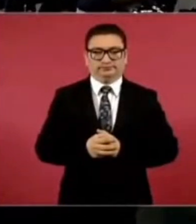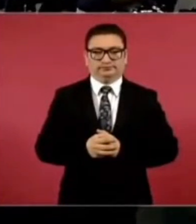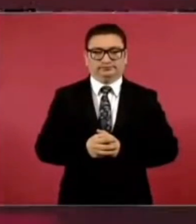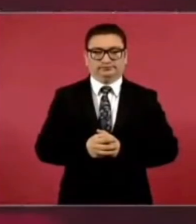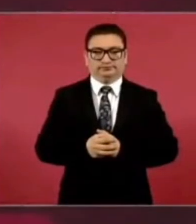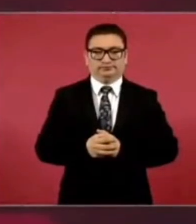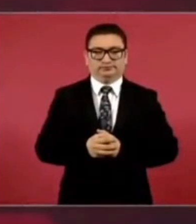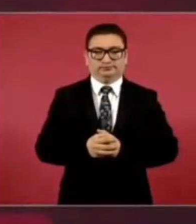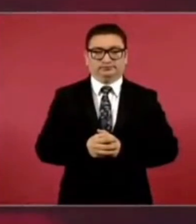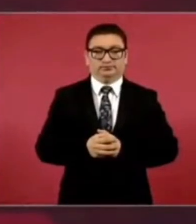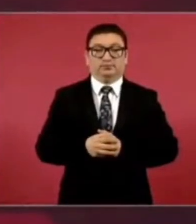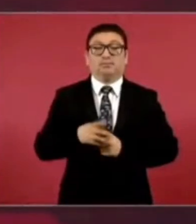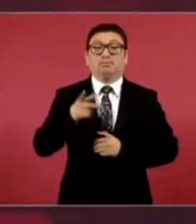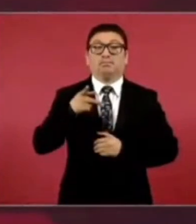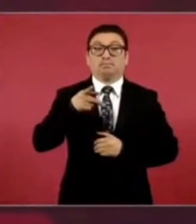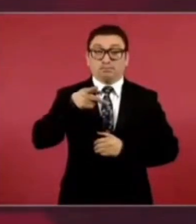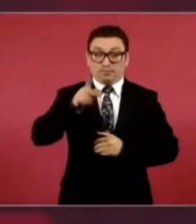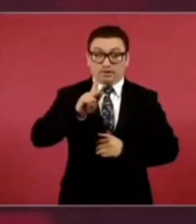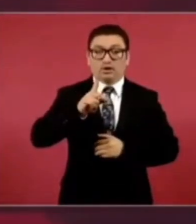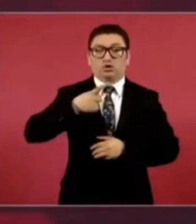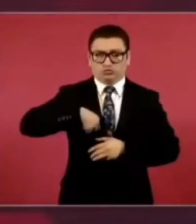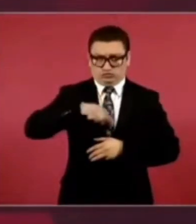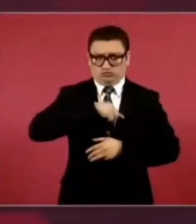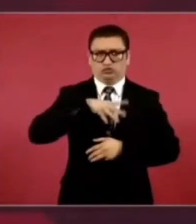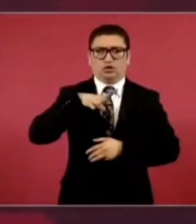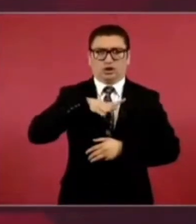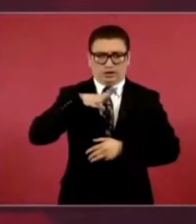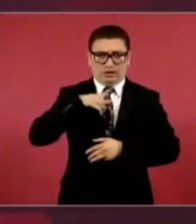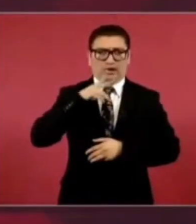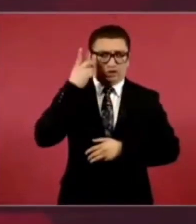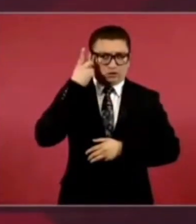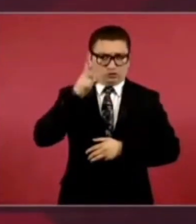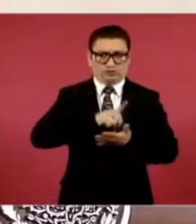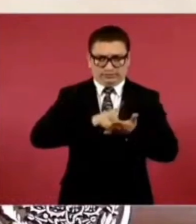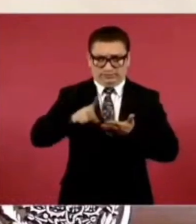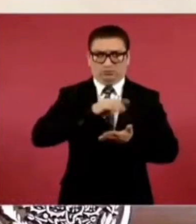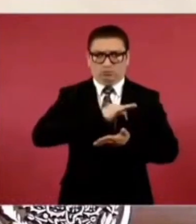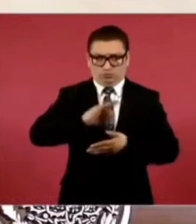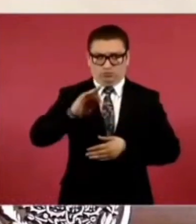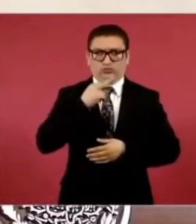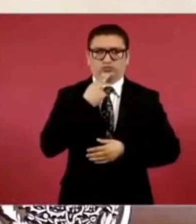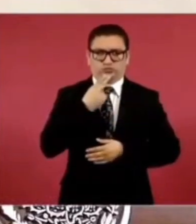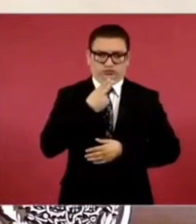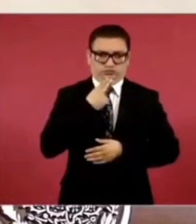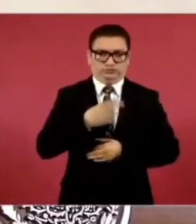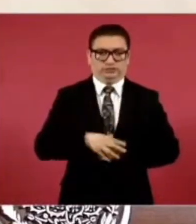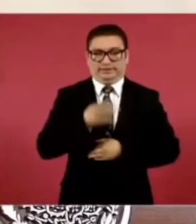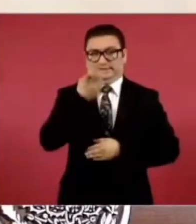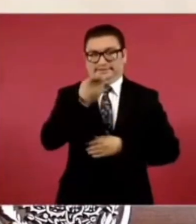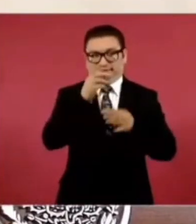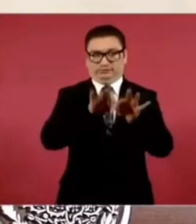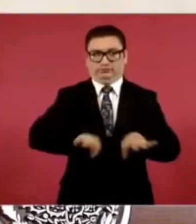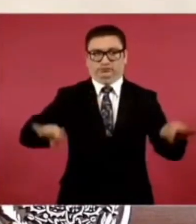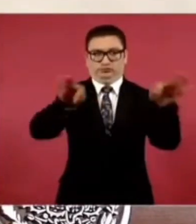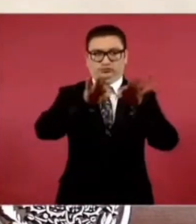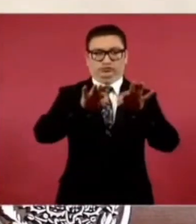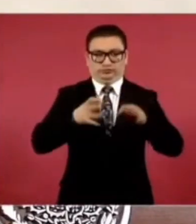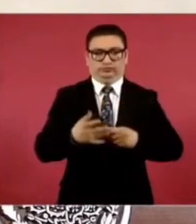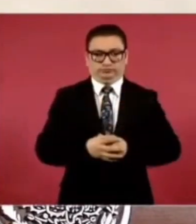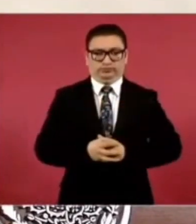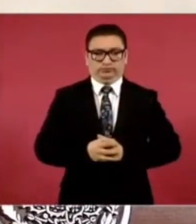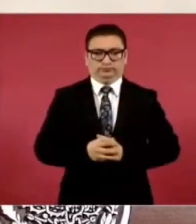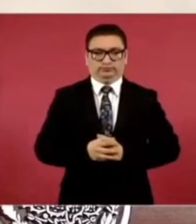pero pero se tiene el derecho de vía que eso es muy importante y